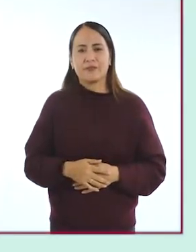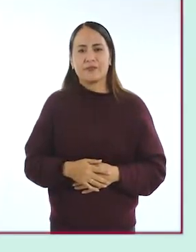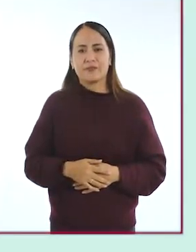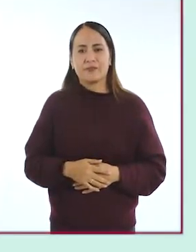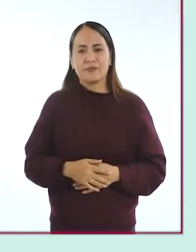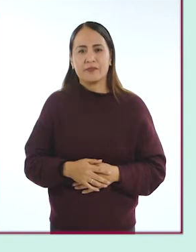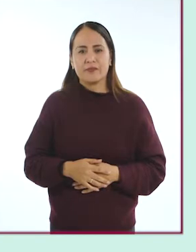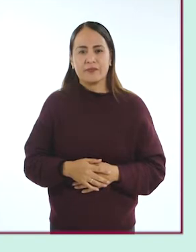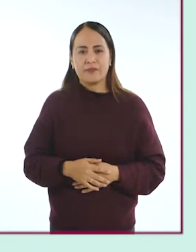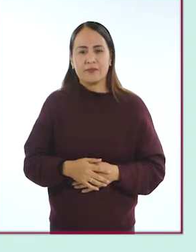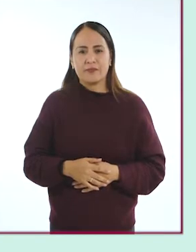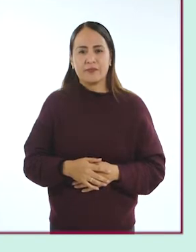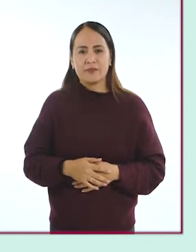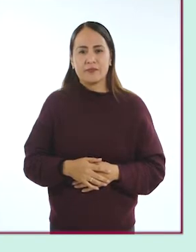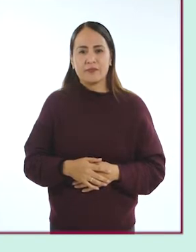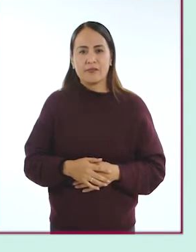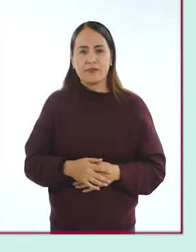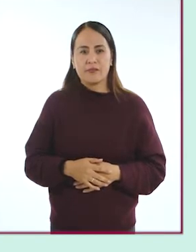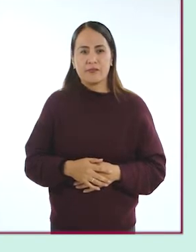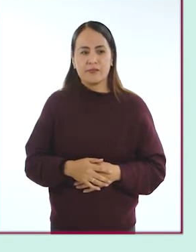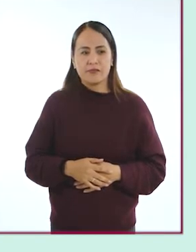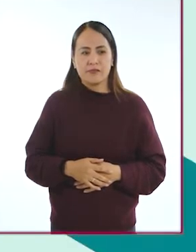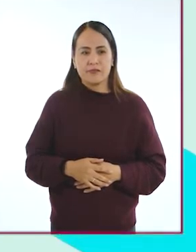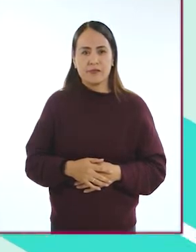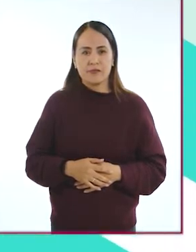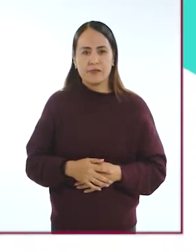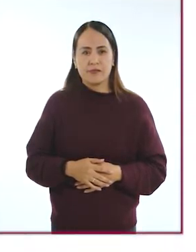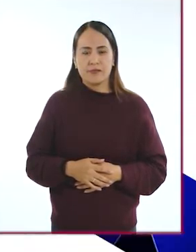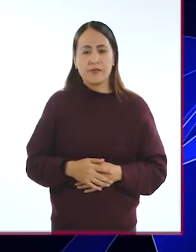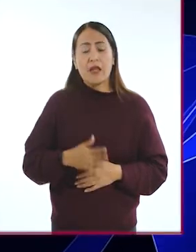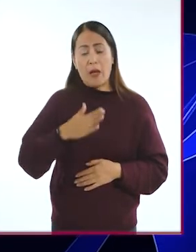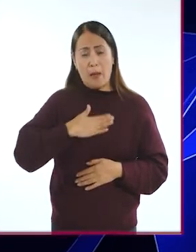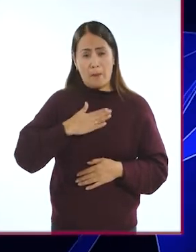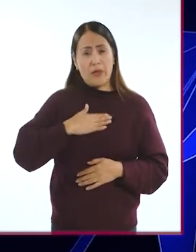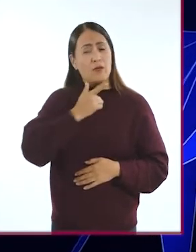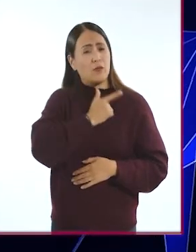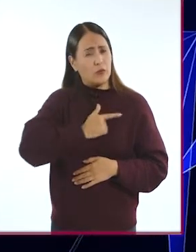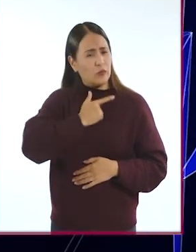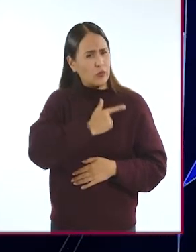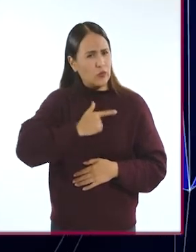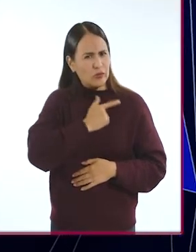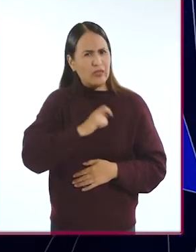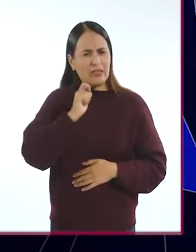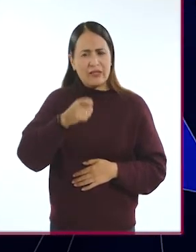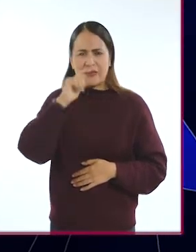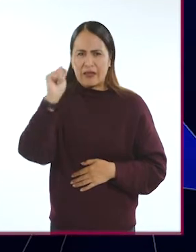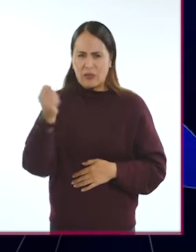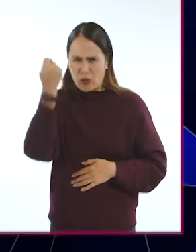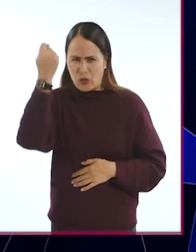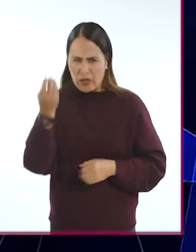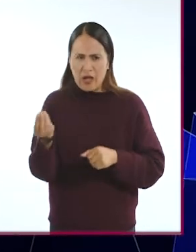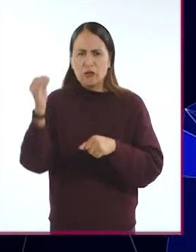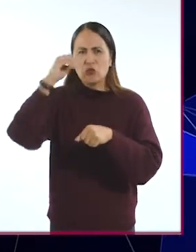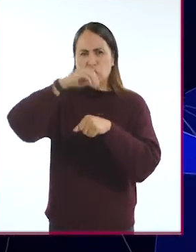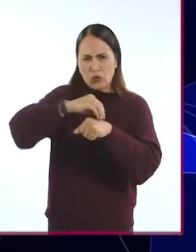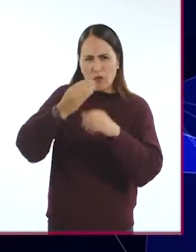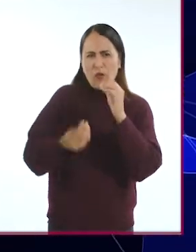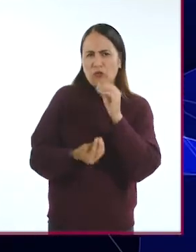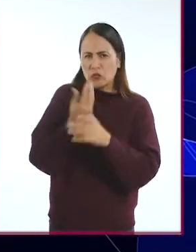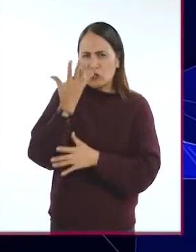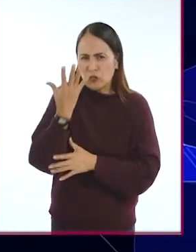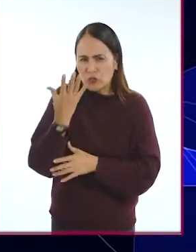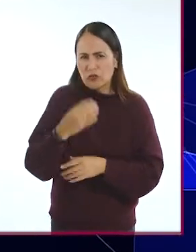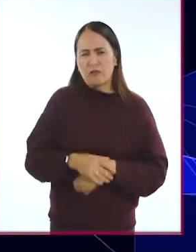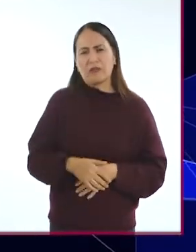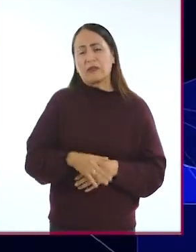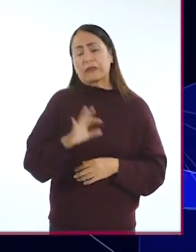Retos para atender la discapacidad. A mí me gustaría que se implementaran nuevas tecnologías o